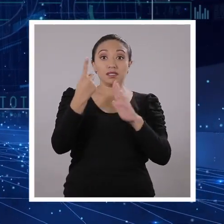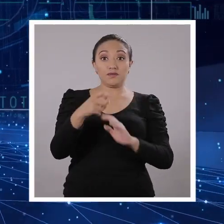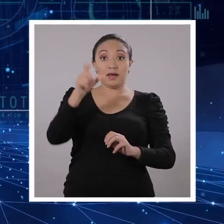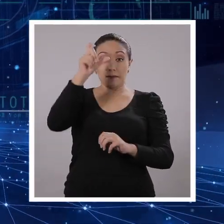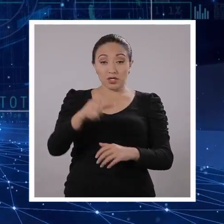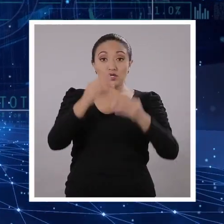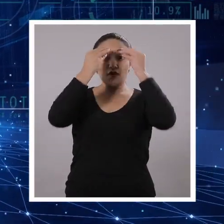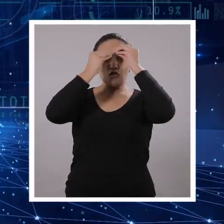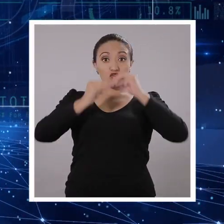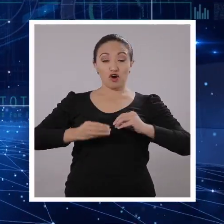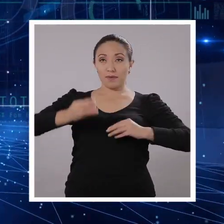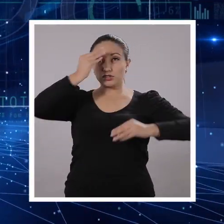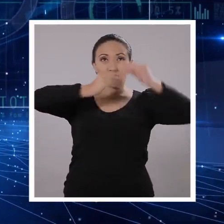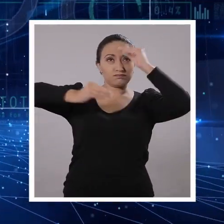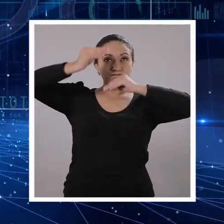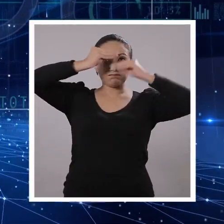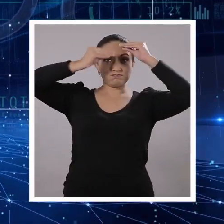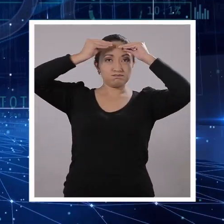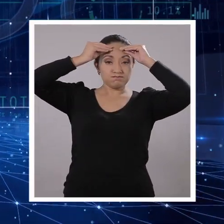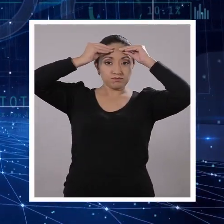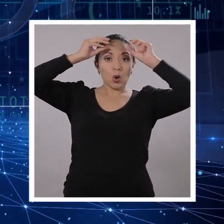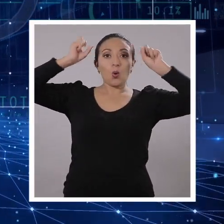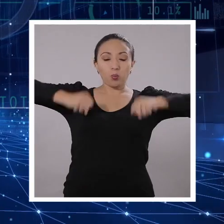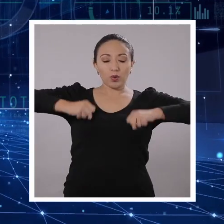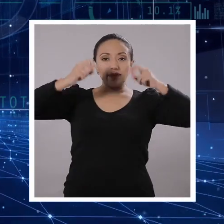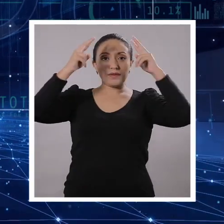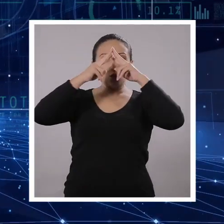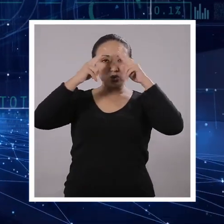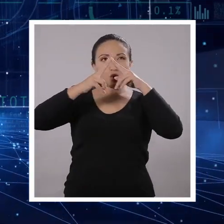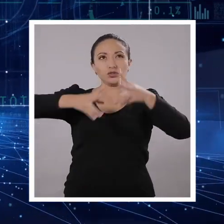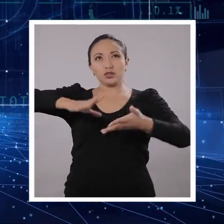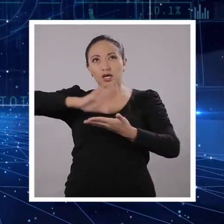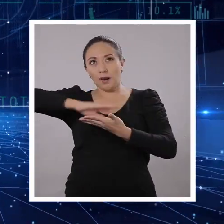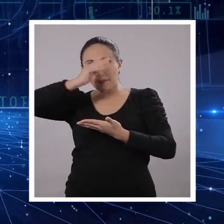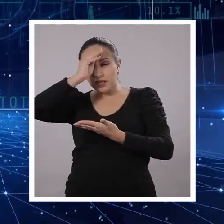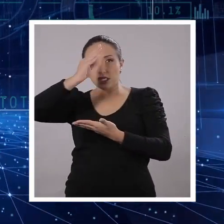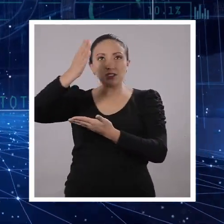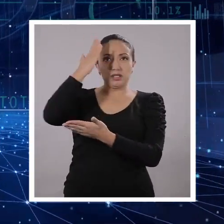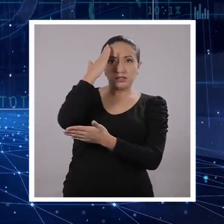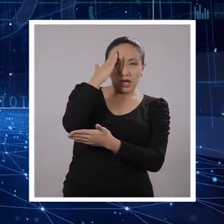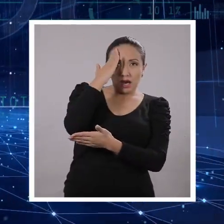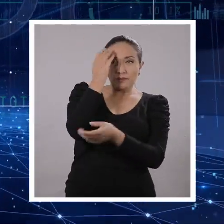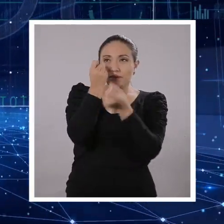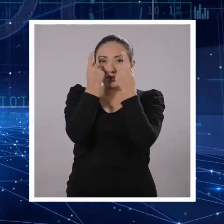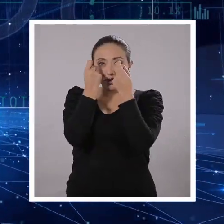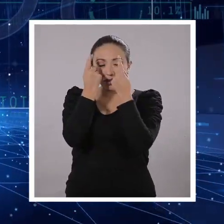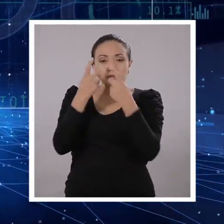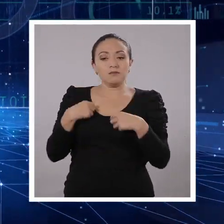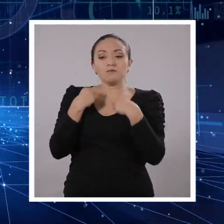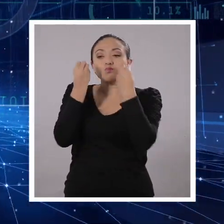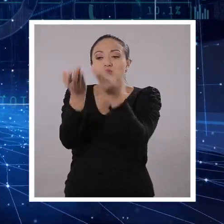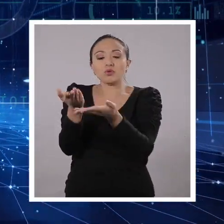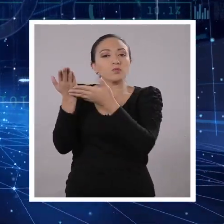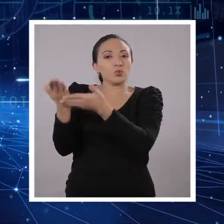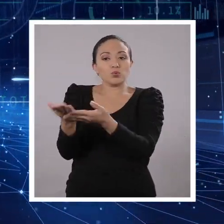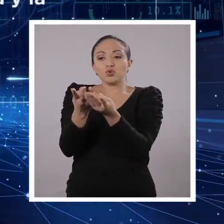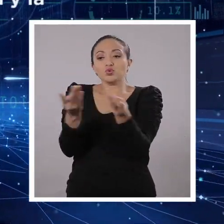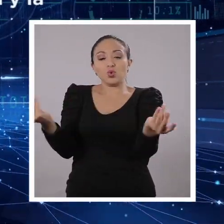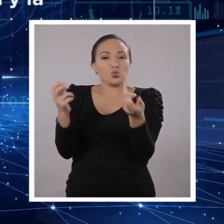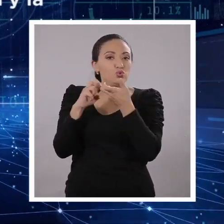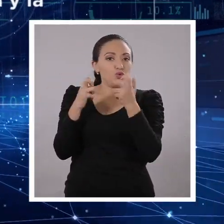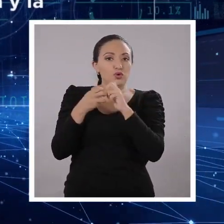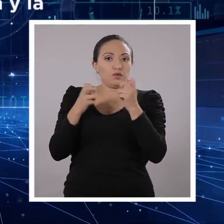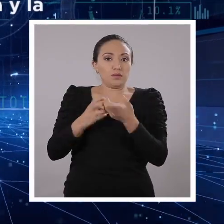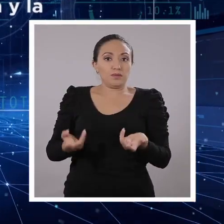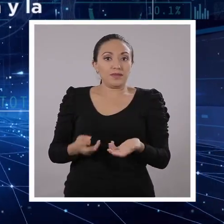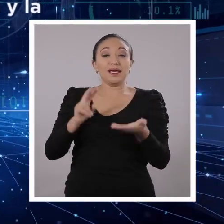es aquella que contando con una formación académica, que le permite conocer con rigor los avances de la ciencia y de la tecnología, plantea y